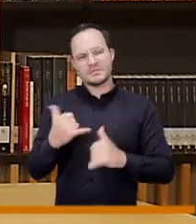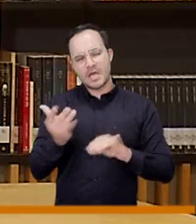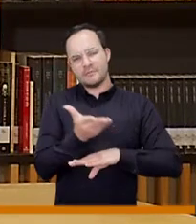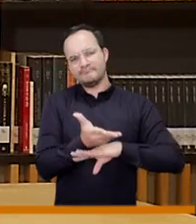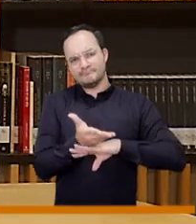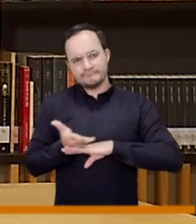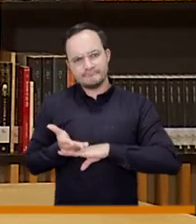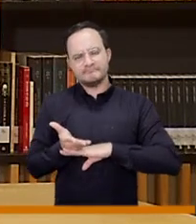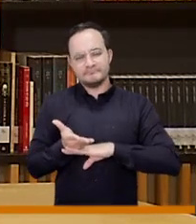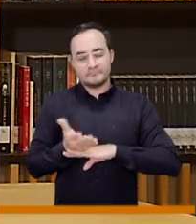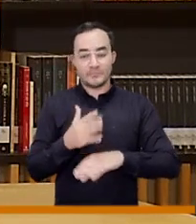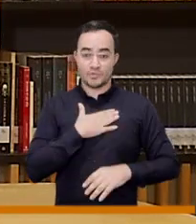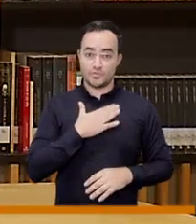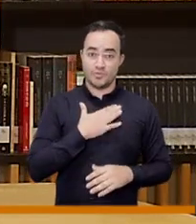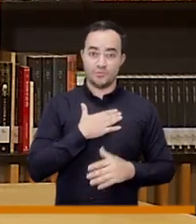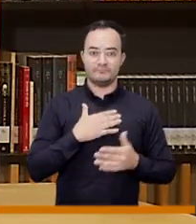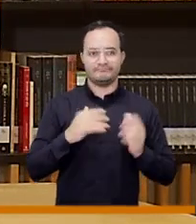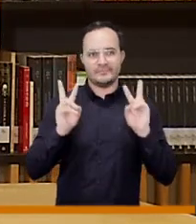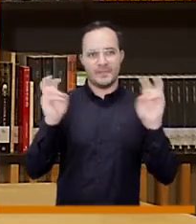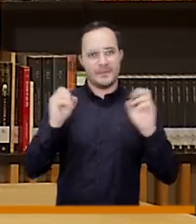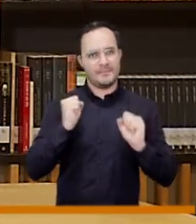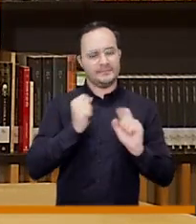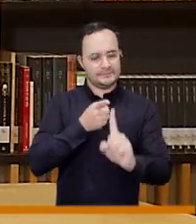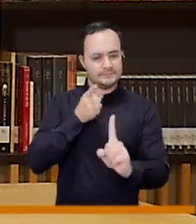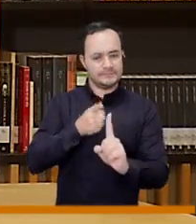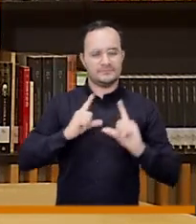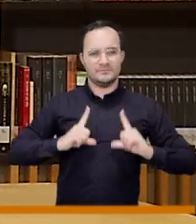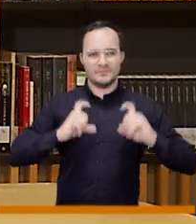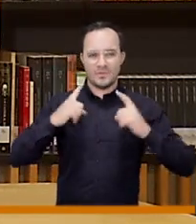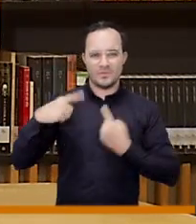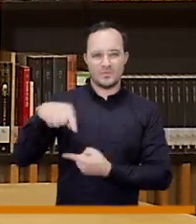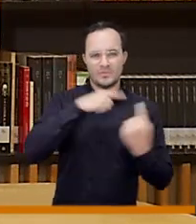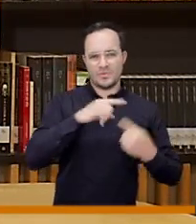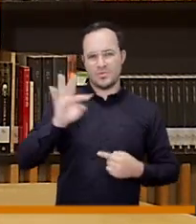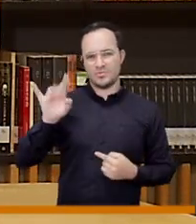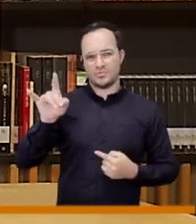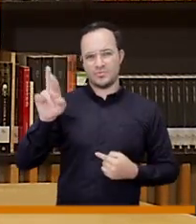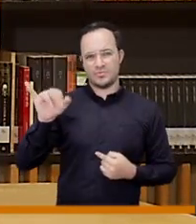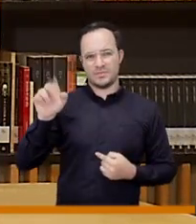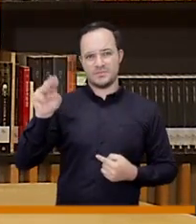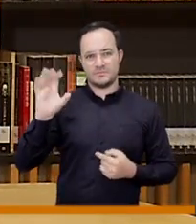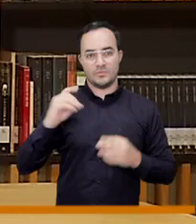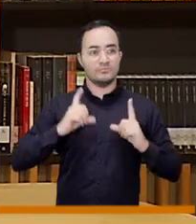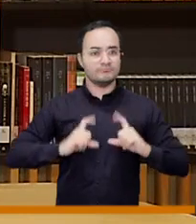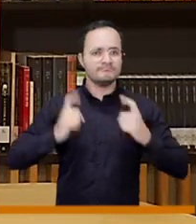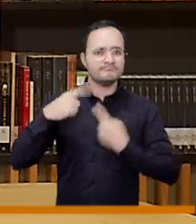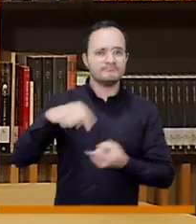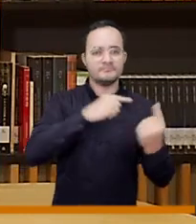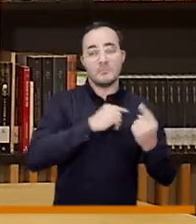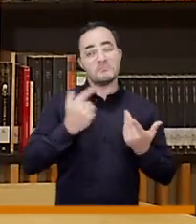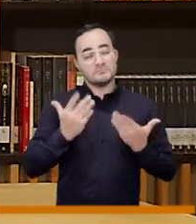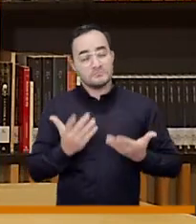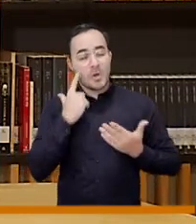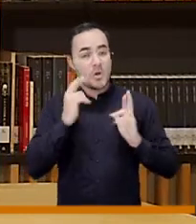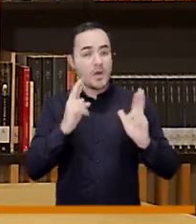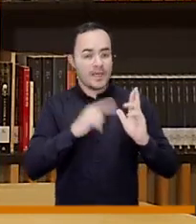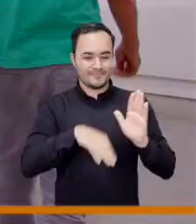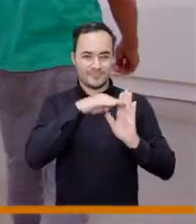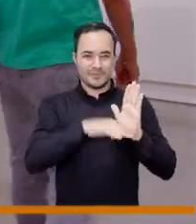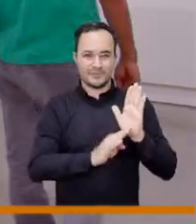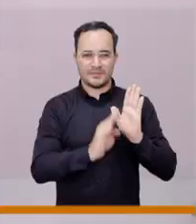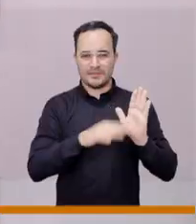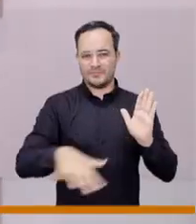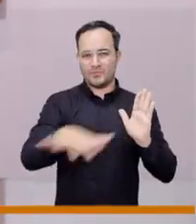hemos pedido yo por ejemplo trabajo mucho el tema del turismo esperaría que bueno que podamos hacer la renovación de la